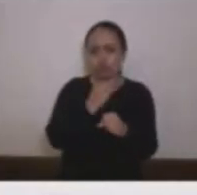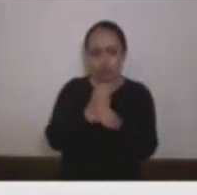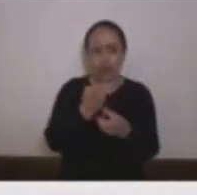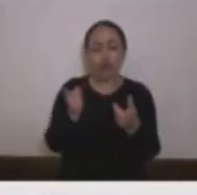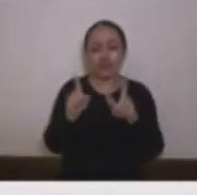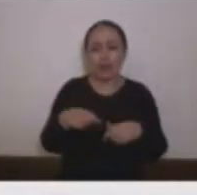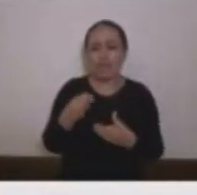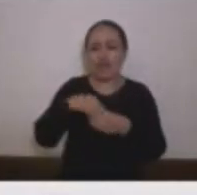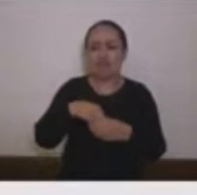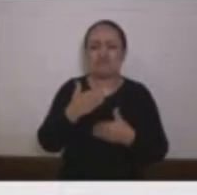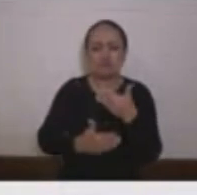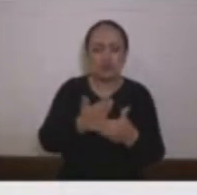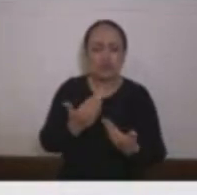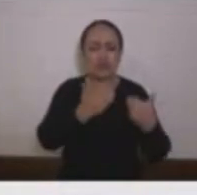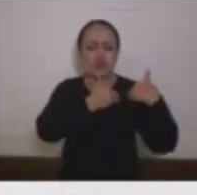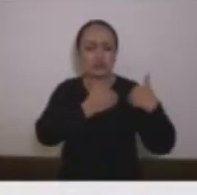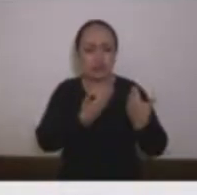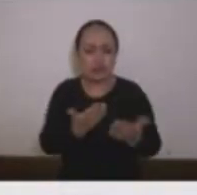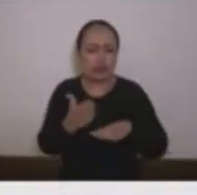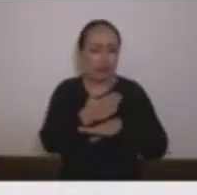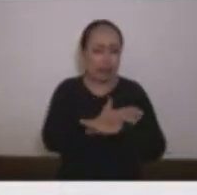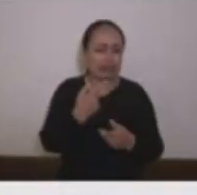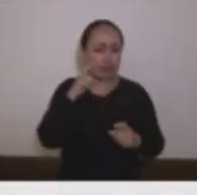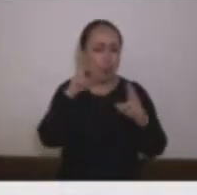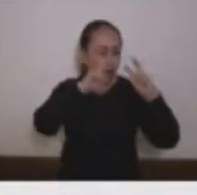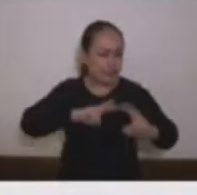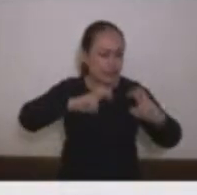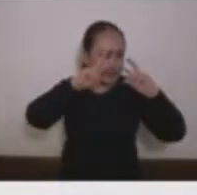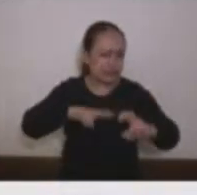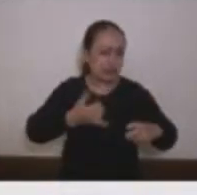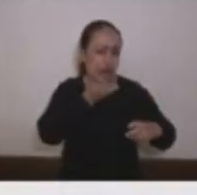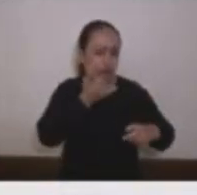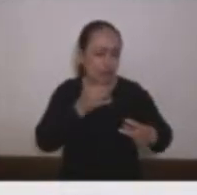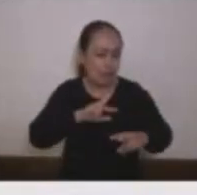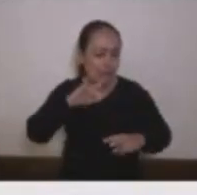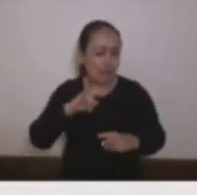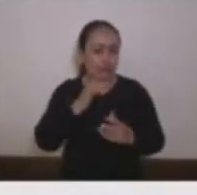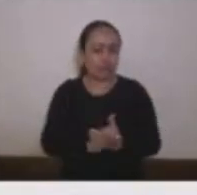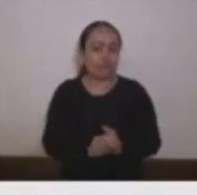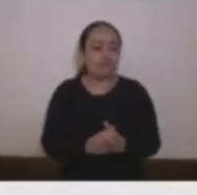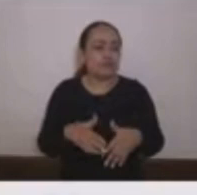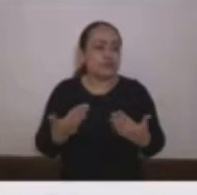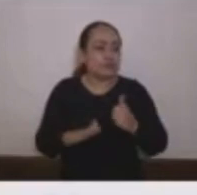proceso de responsabilidad fiscal del cual fue absuelto durante el ministerio de Andrés Felipe Arias